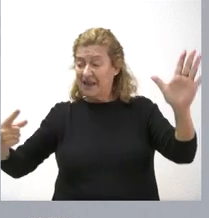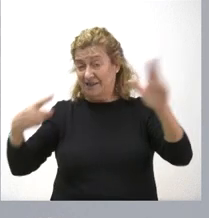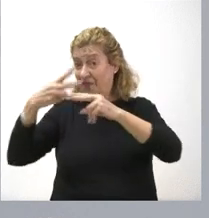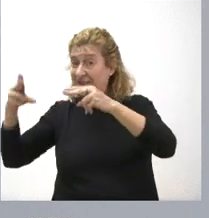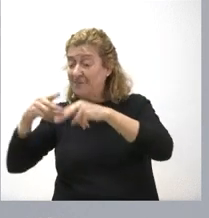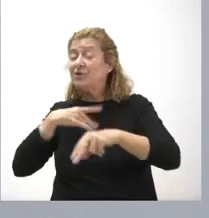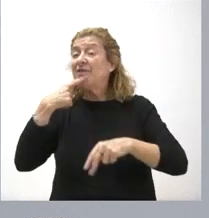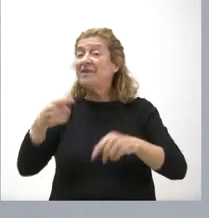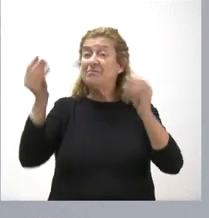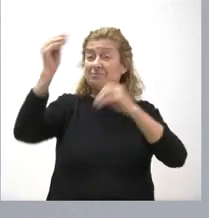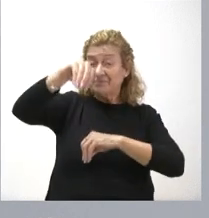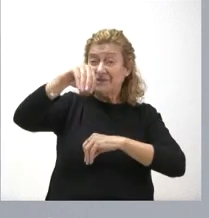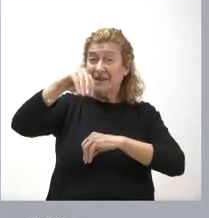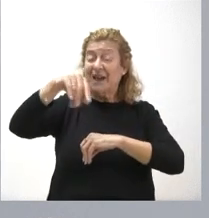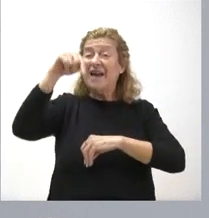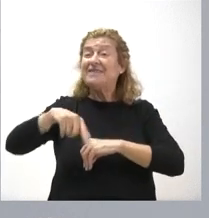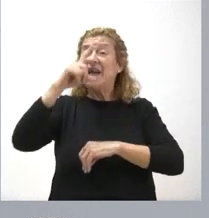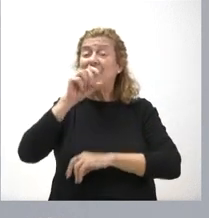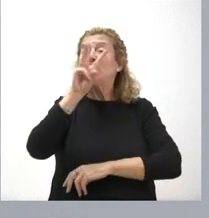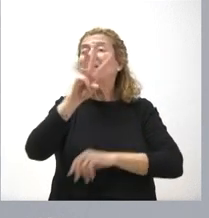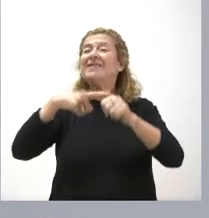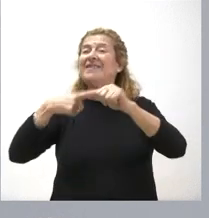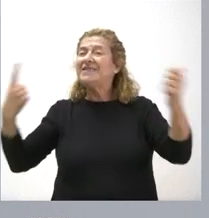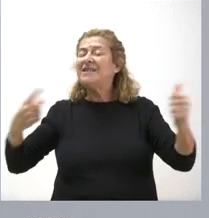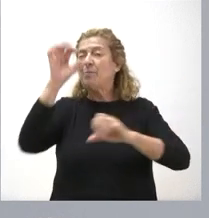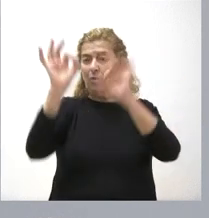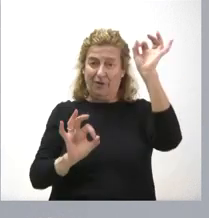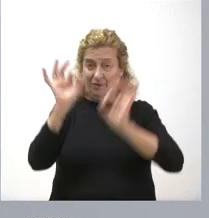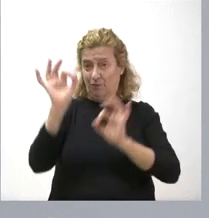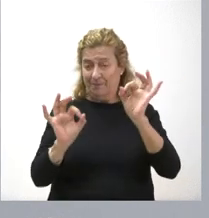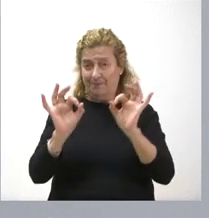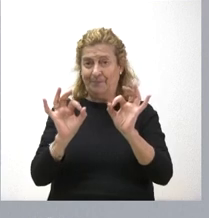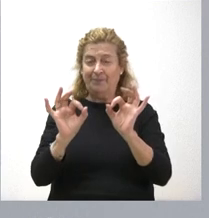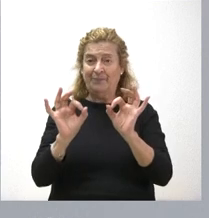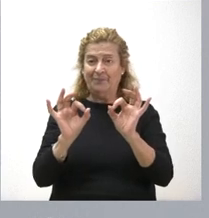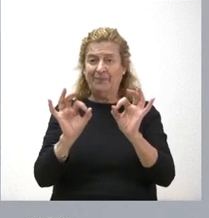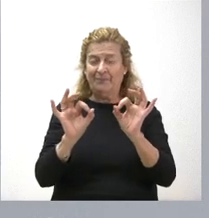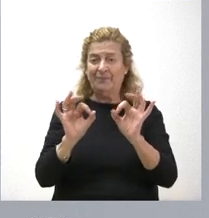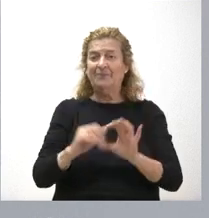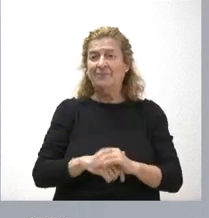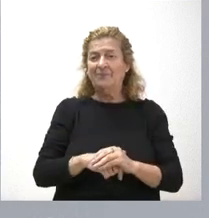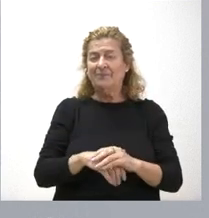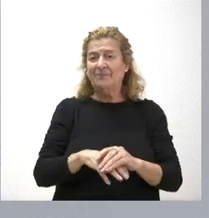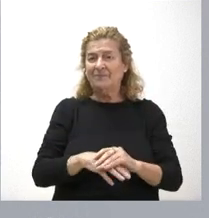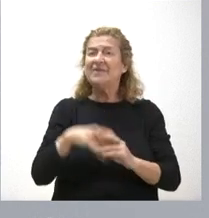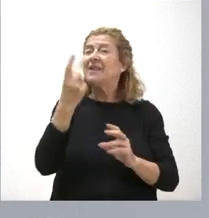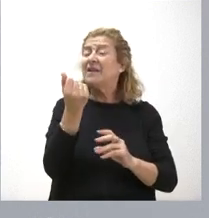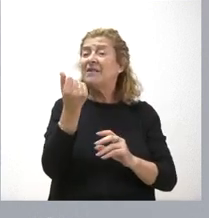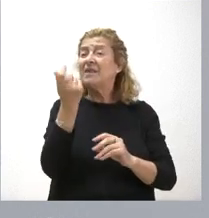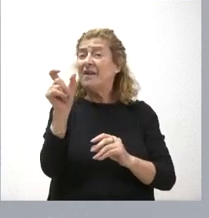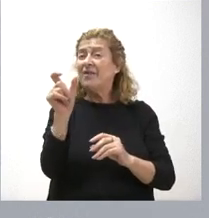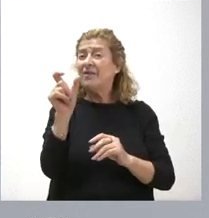incremento que se ha realizado este año es de un 37%. Las cantidades